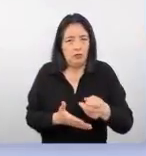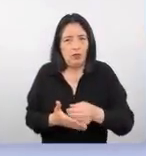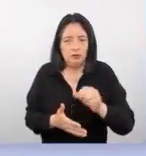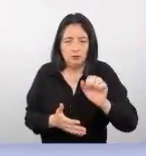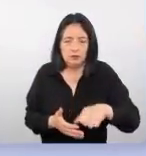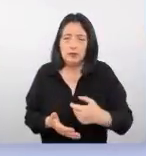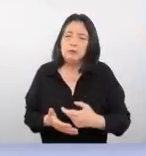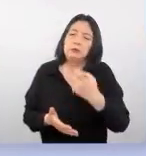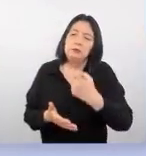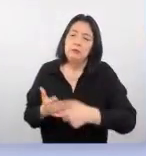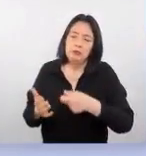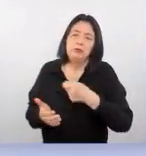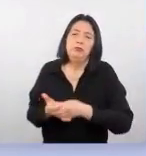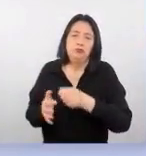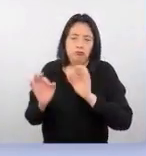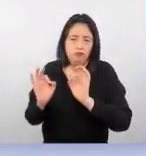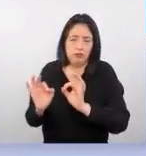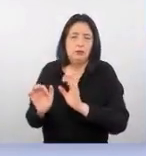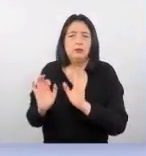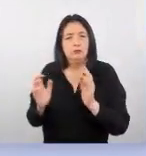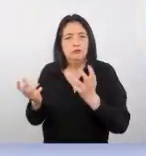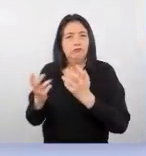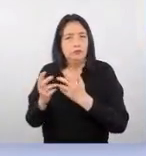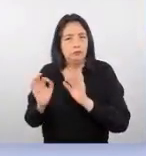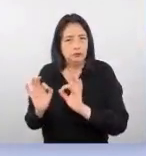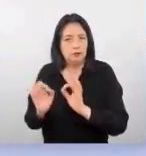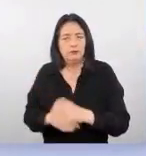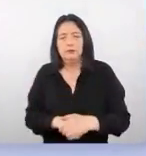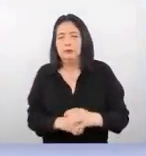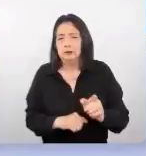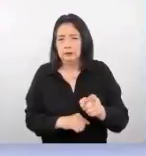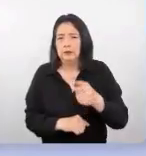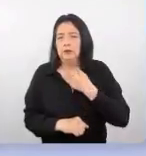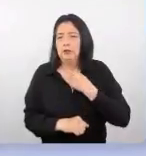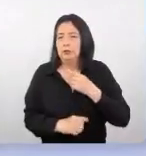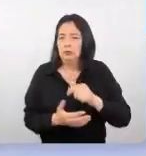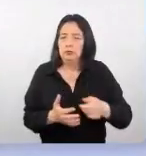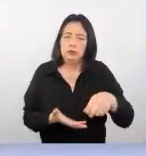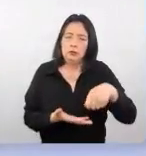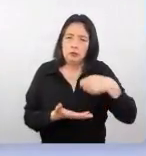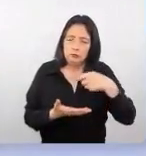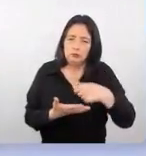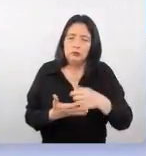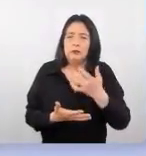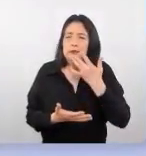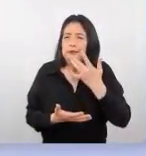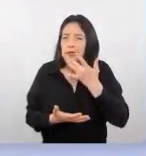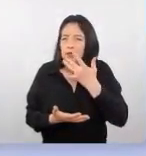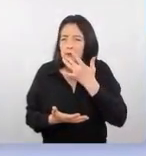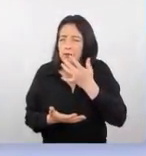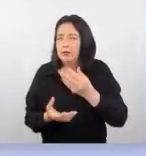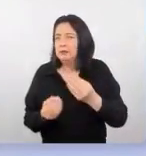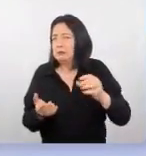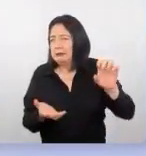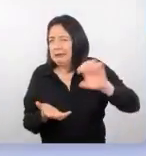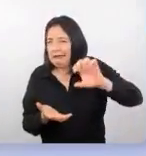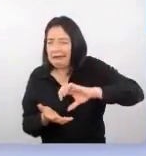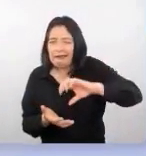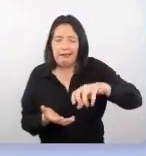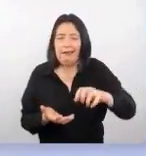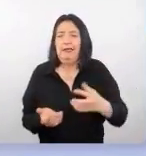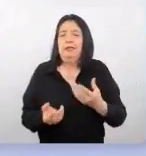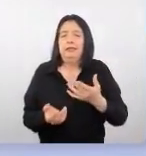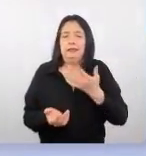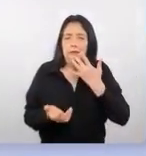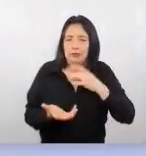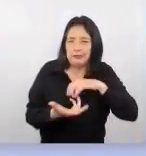pagar el precio justo y el precio adecuado. Les gustan los alimentos con sabores condimentados, con mezclas de sabores,